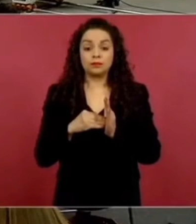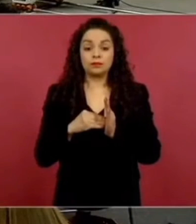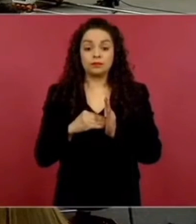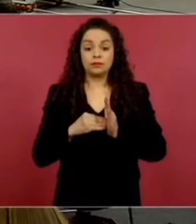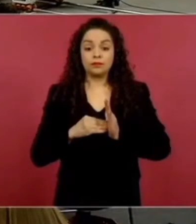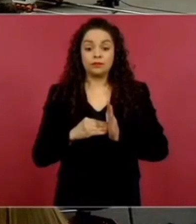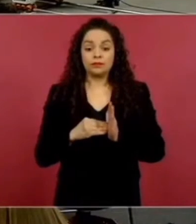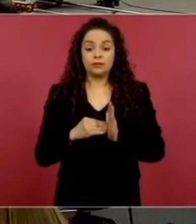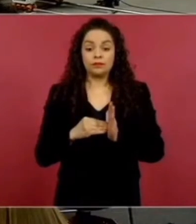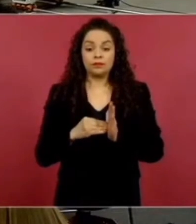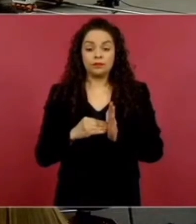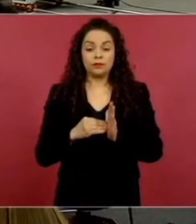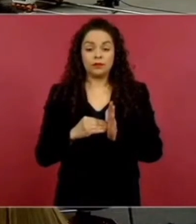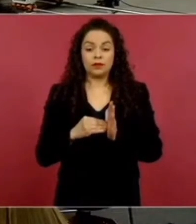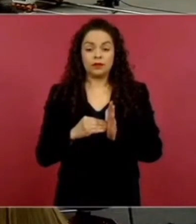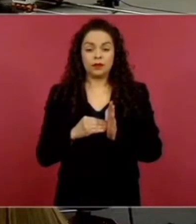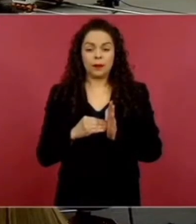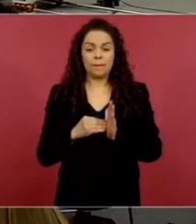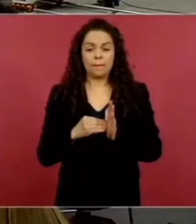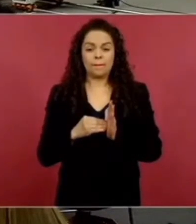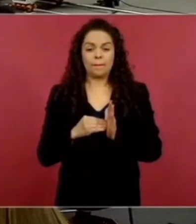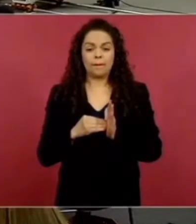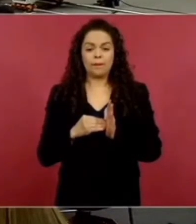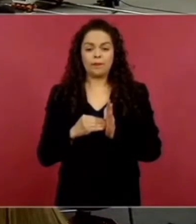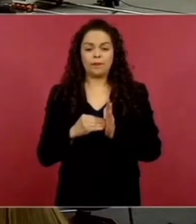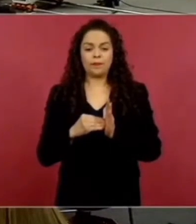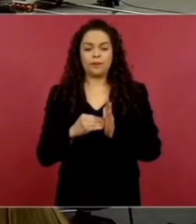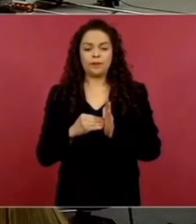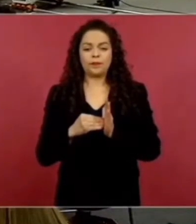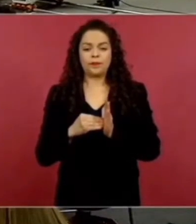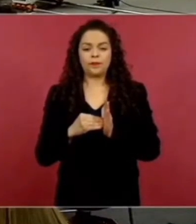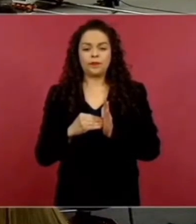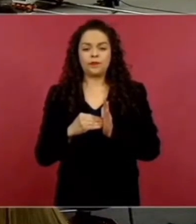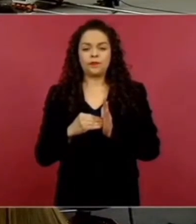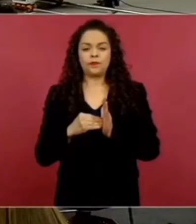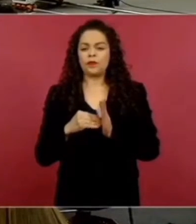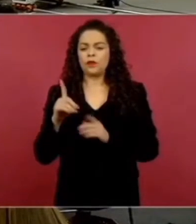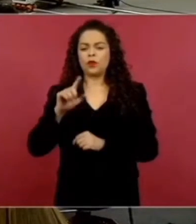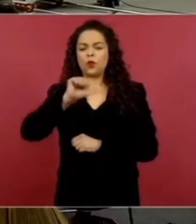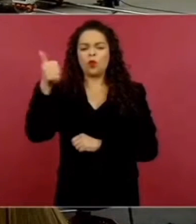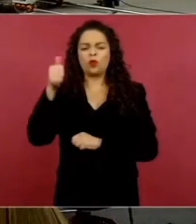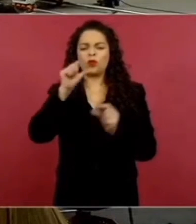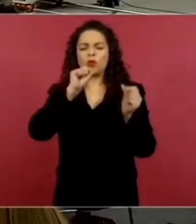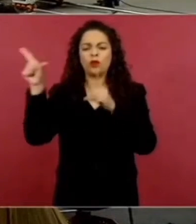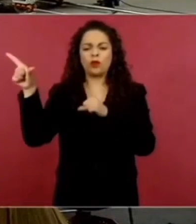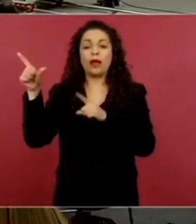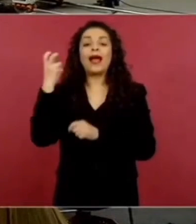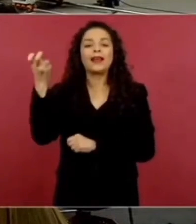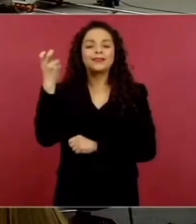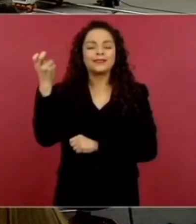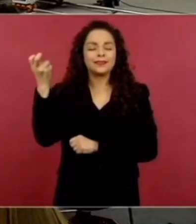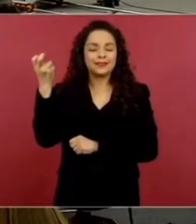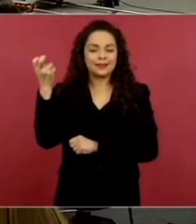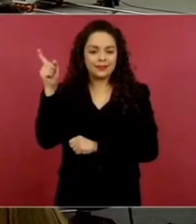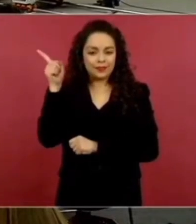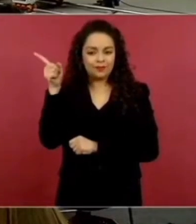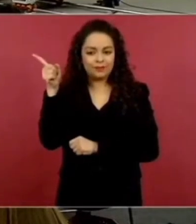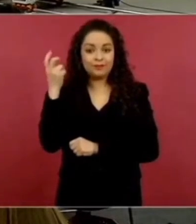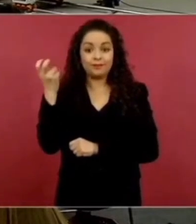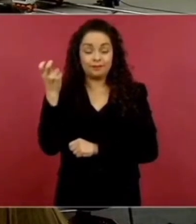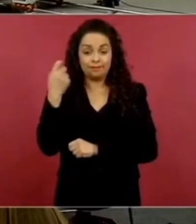no una una una anterior que que tengas eso mira